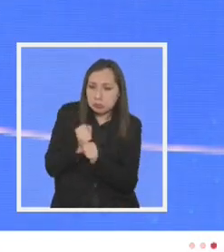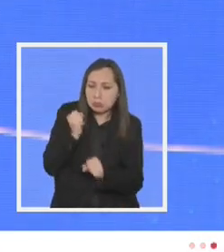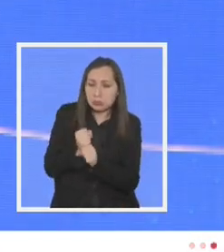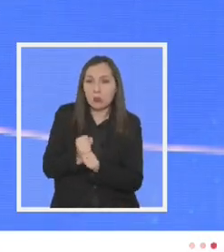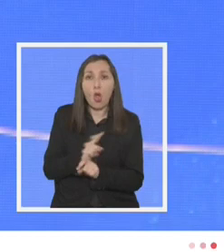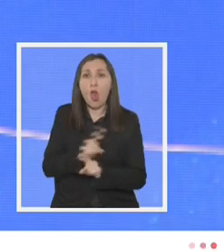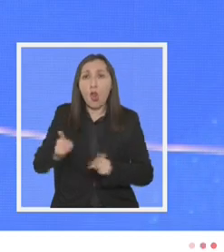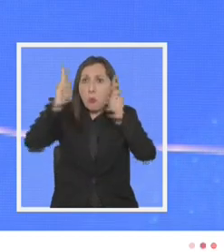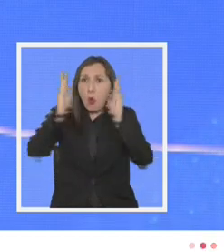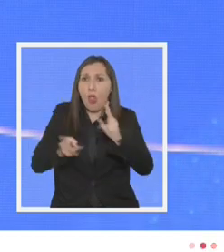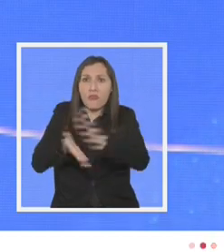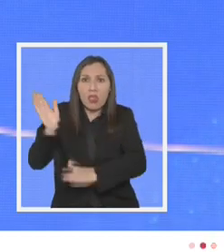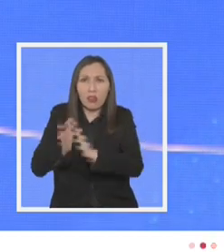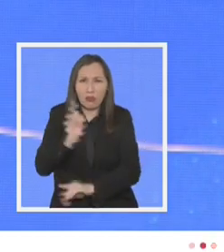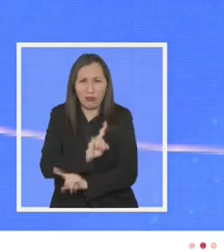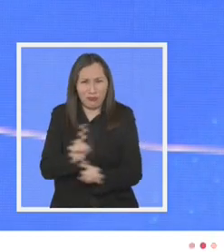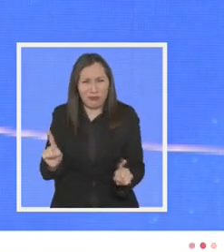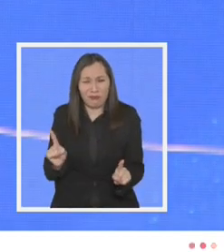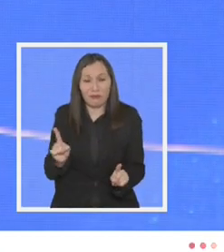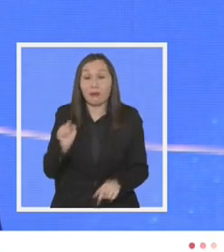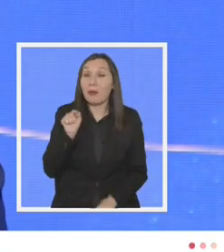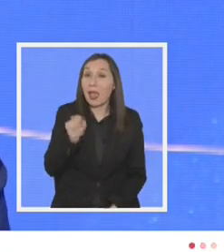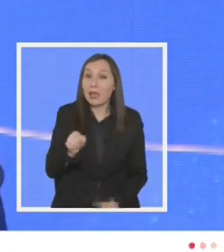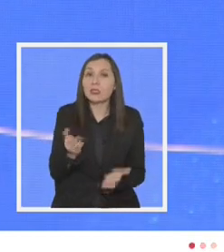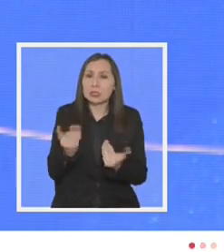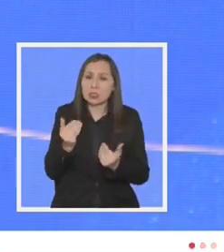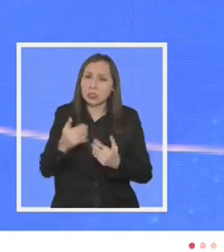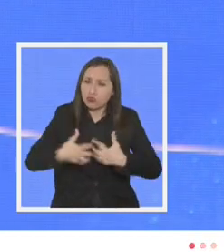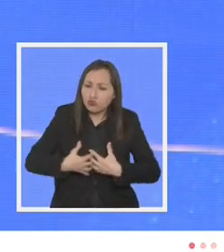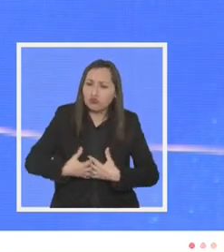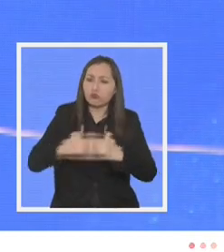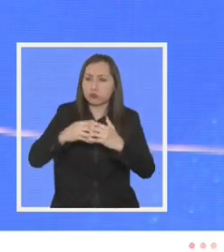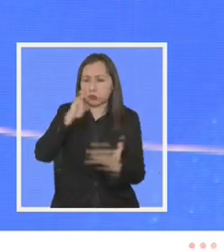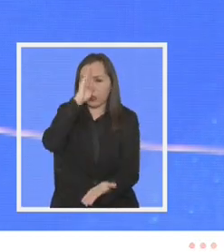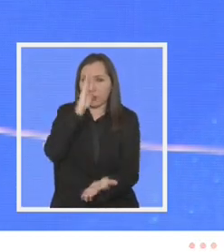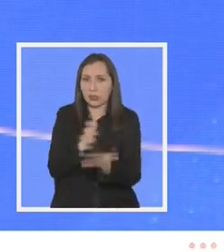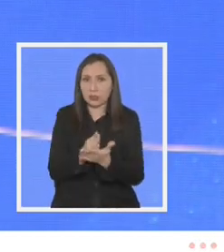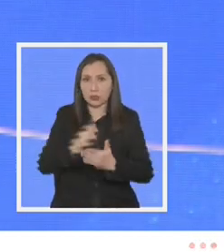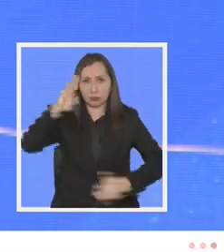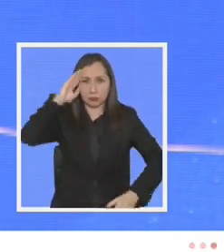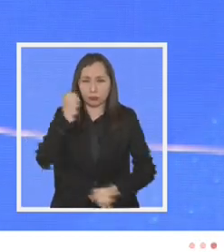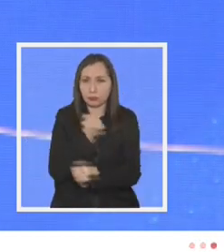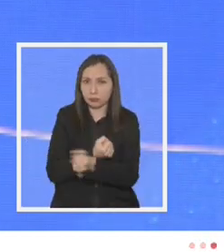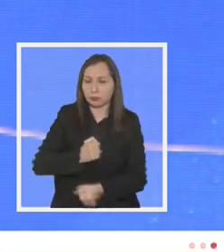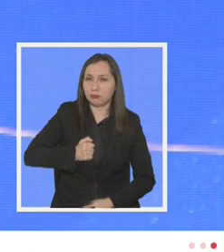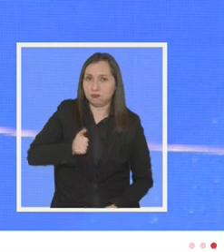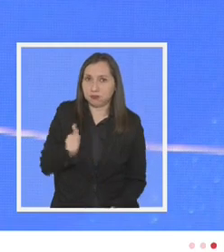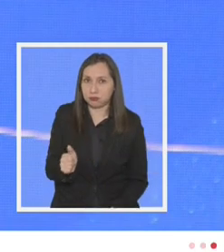no restringirlas y para eso se requiere fortalecer con decisión a las policías